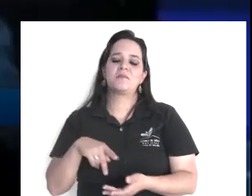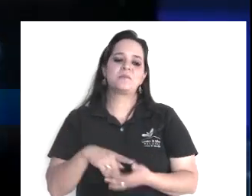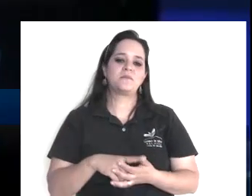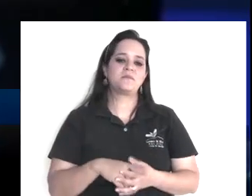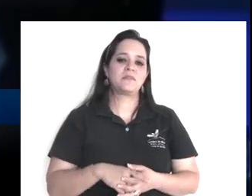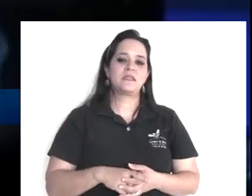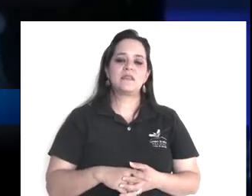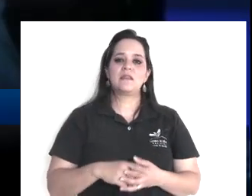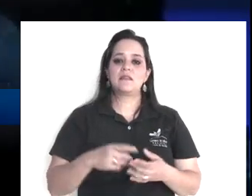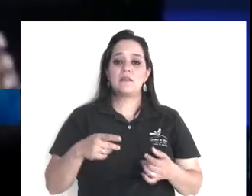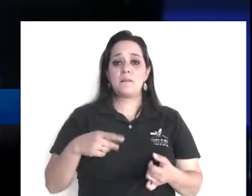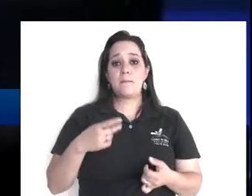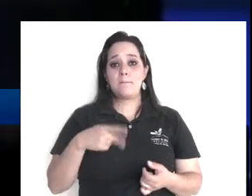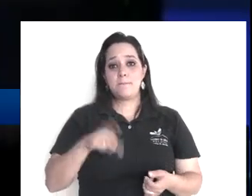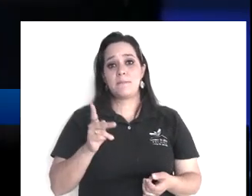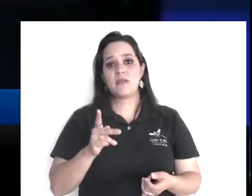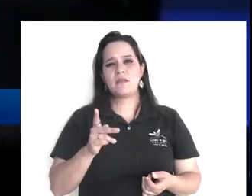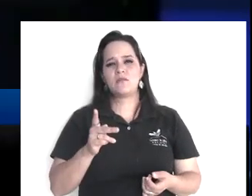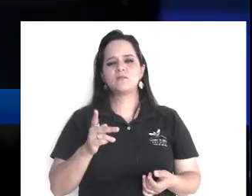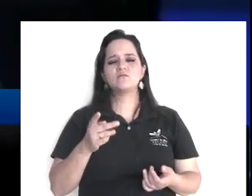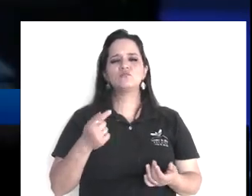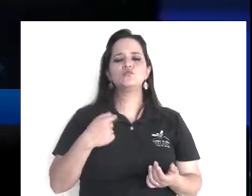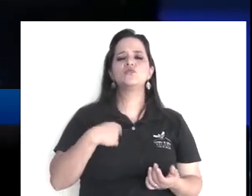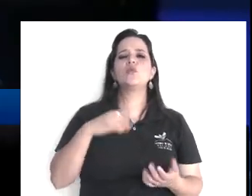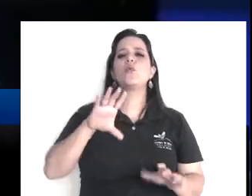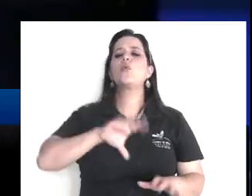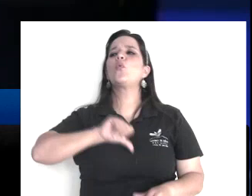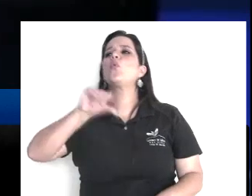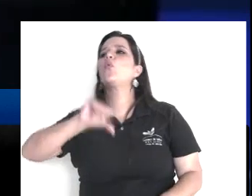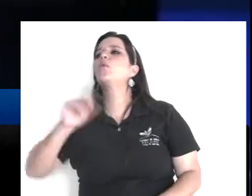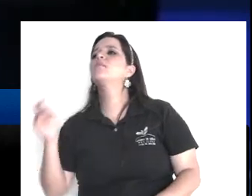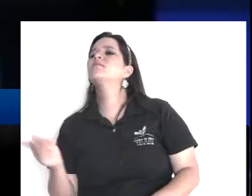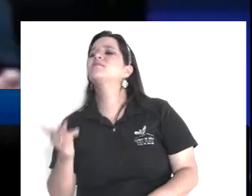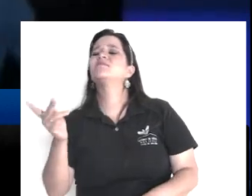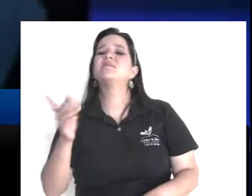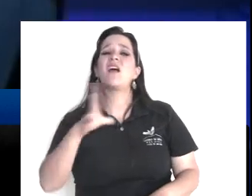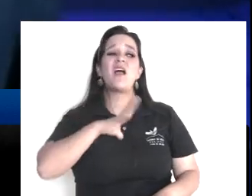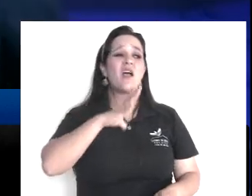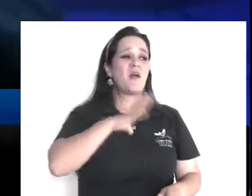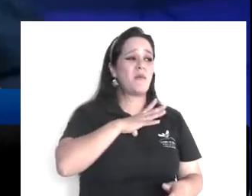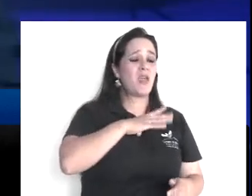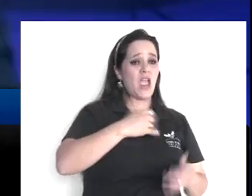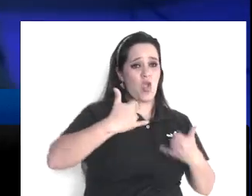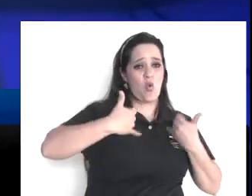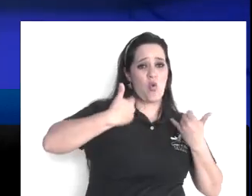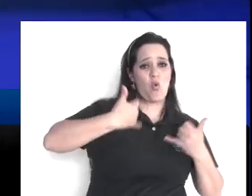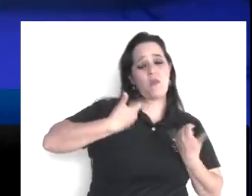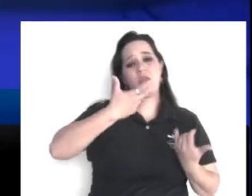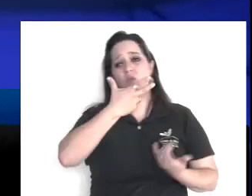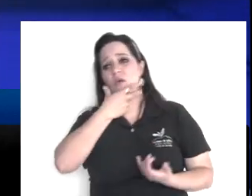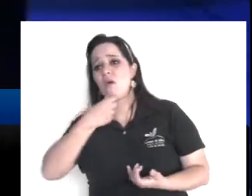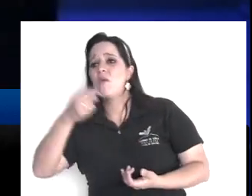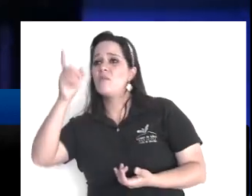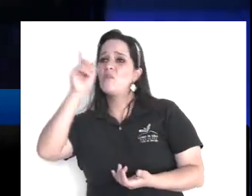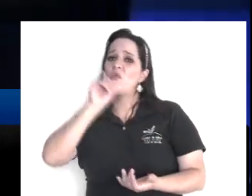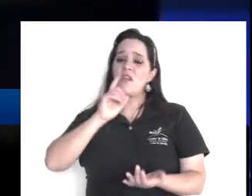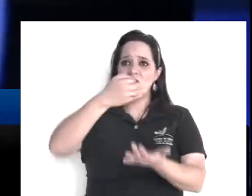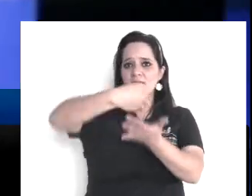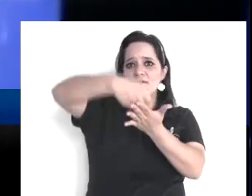surgieron estos dos jóvenes, acaso no habrá, un Nicodemo por aquí, o una Nicodema, será, será bien, Nicodema,